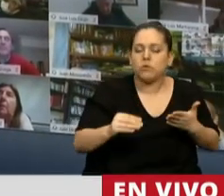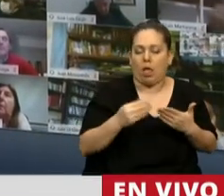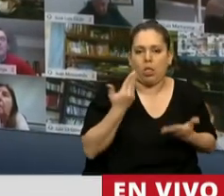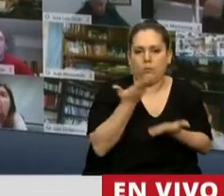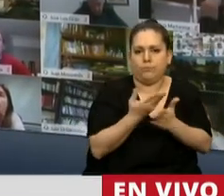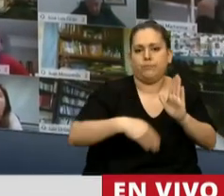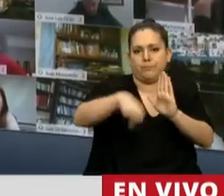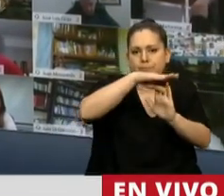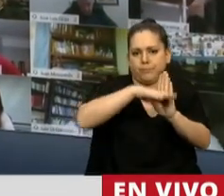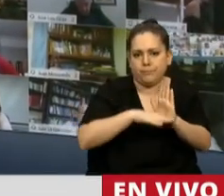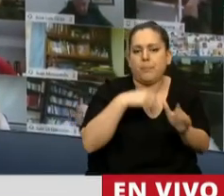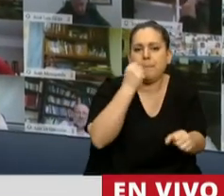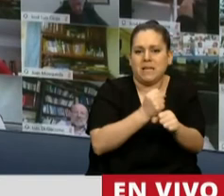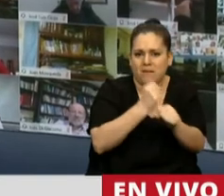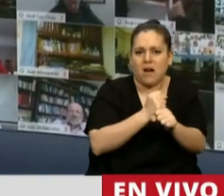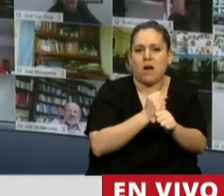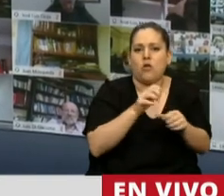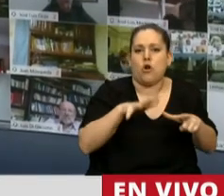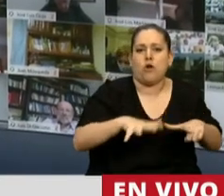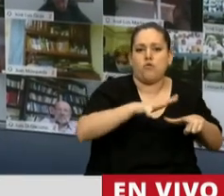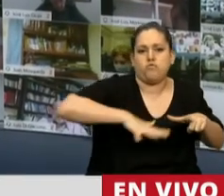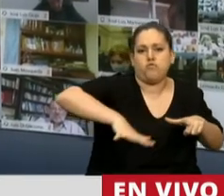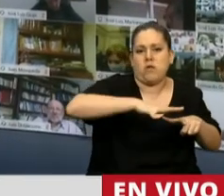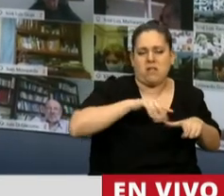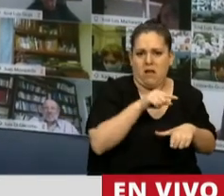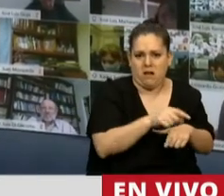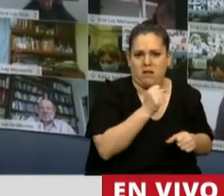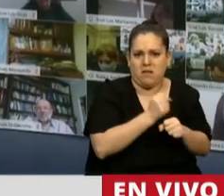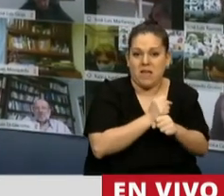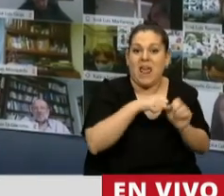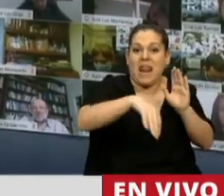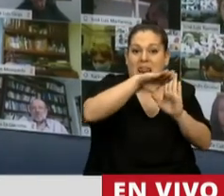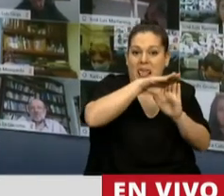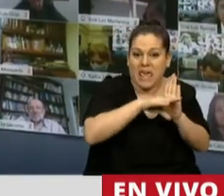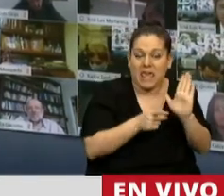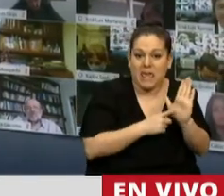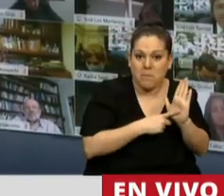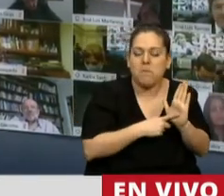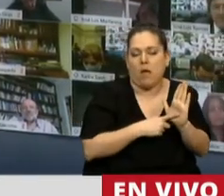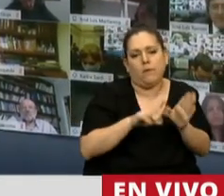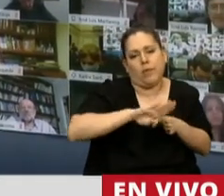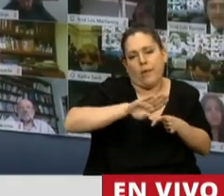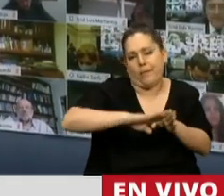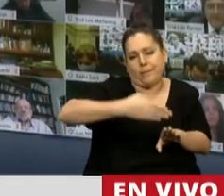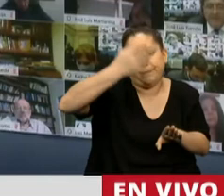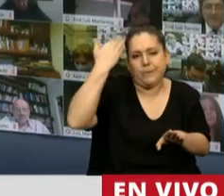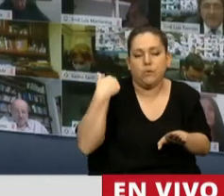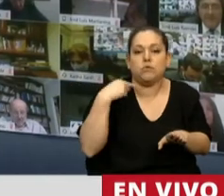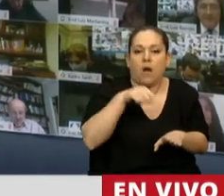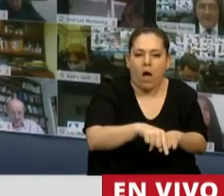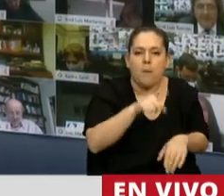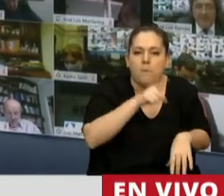para los trabajadores y trabajadoras comunitarias. Ese es régimen que les debemos a la hora de